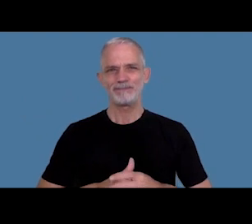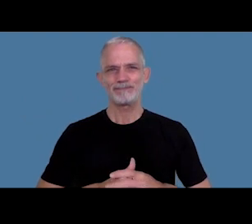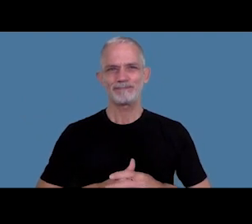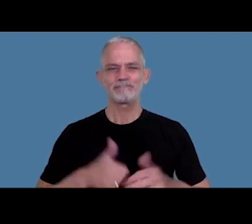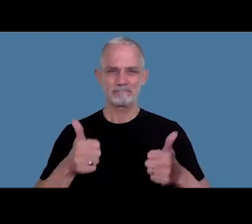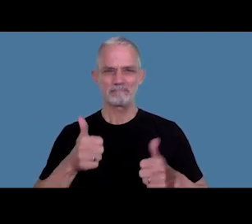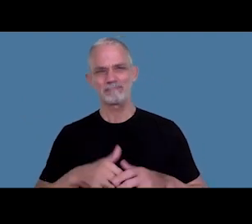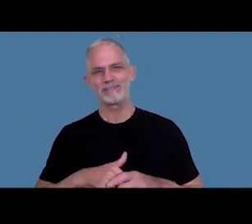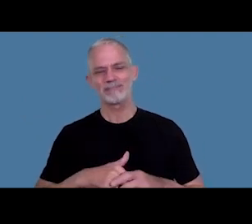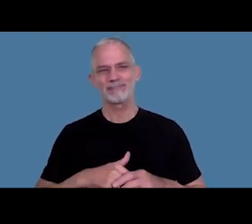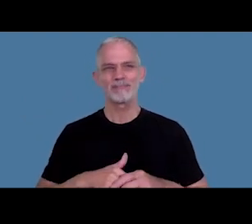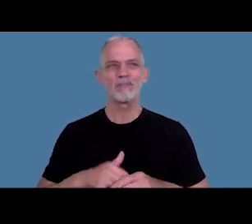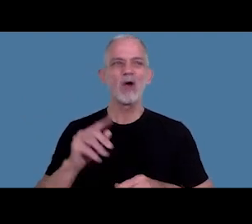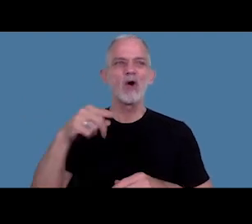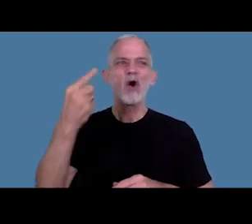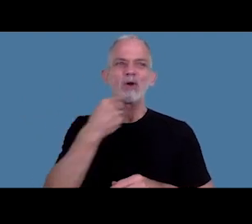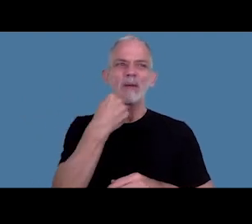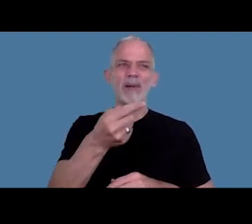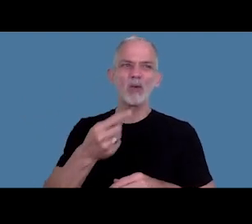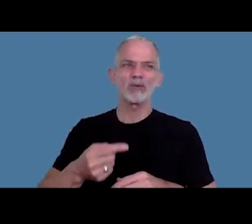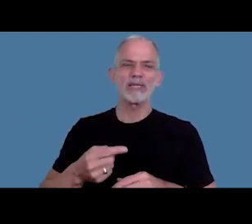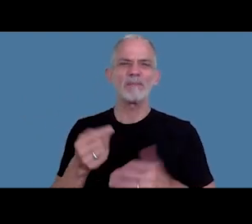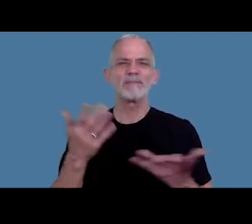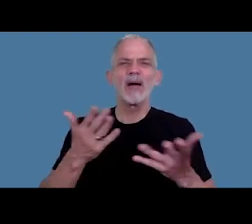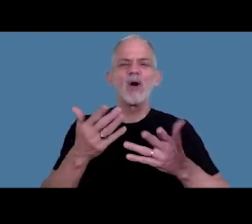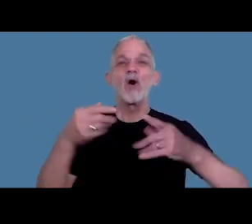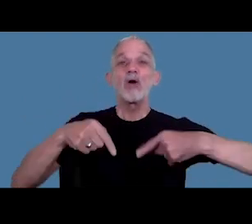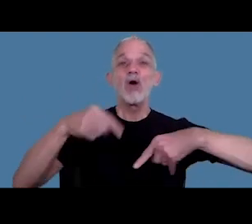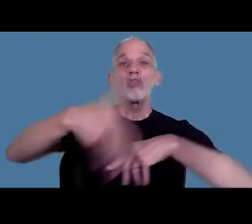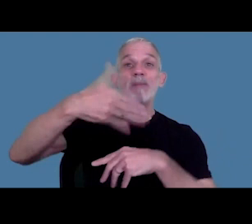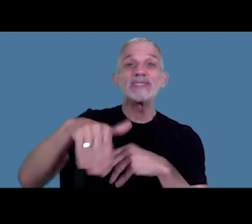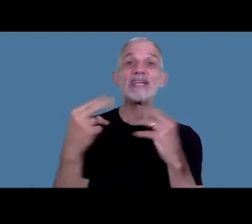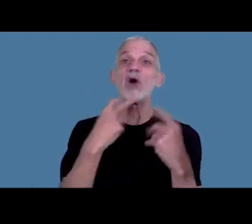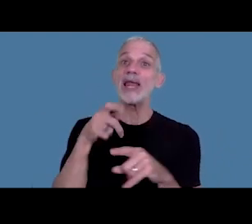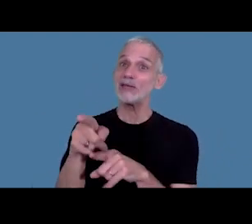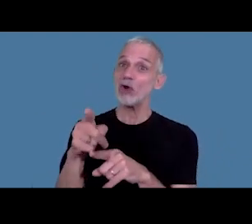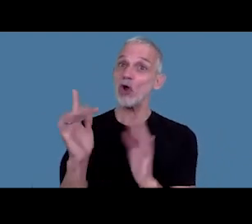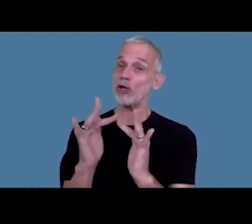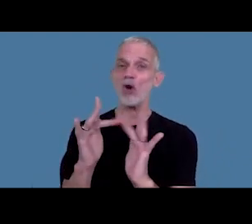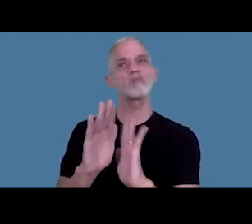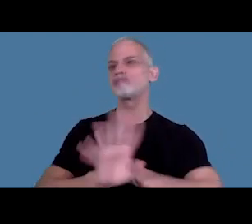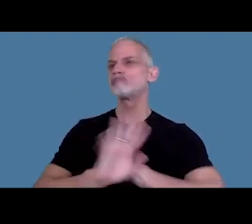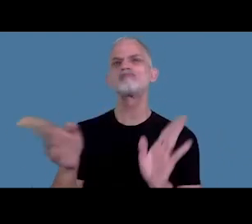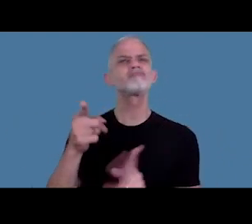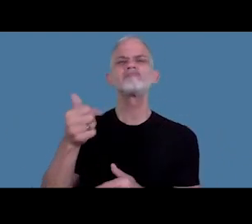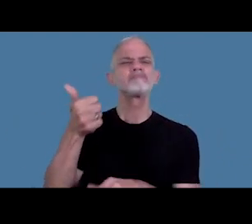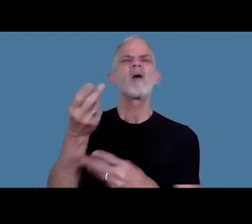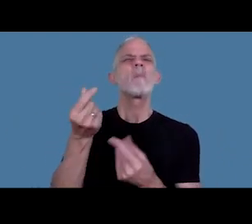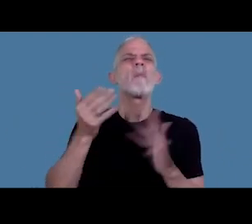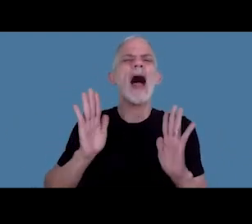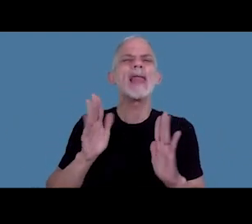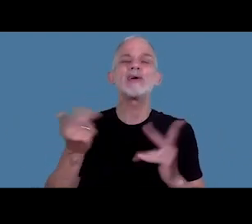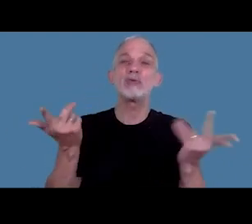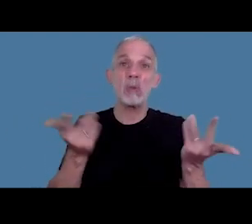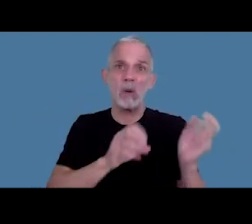bárbaro tenemos otra que dice hoy el domicilio electrónico está clasificado calificado como constituido eso deja